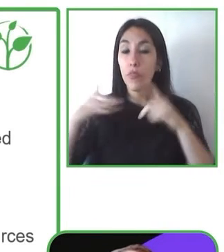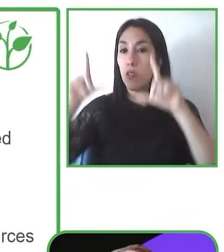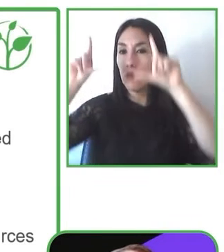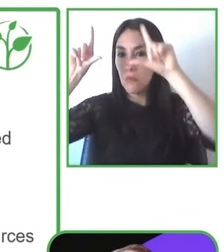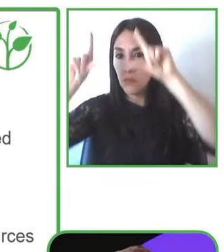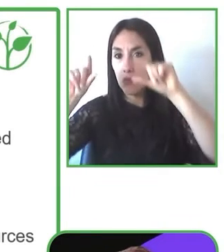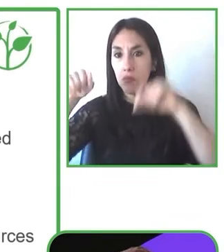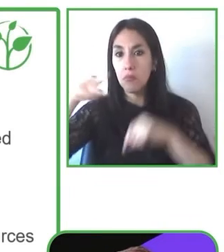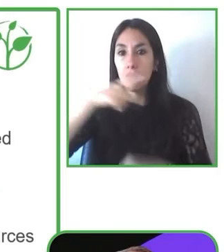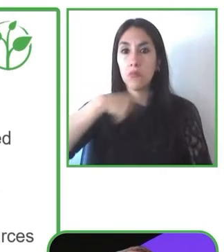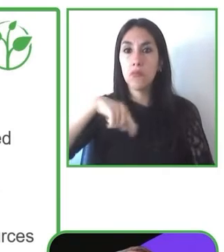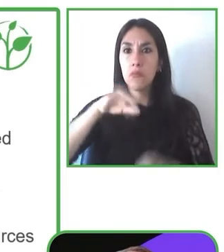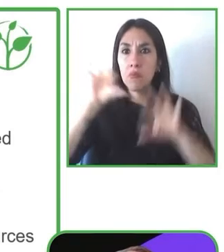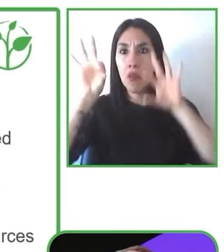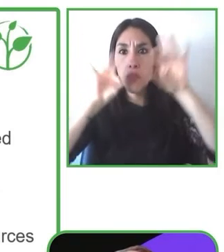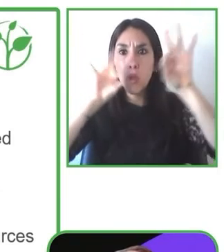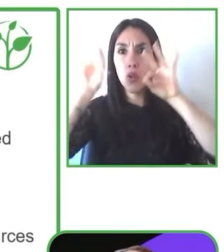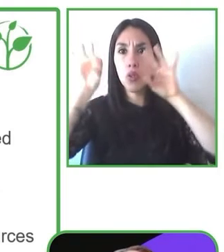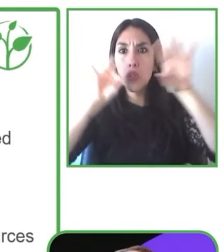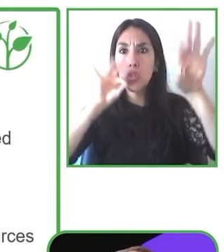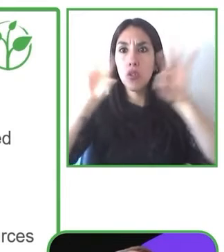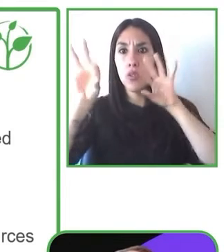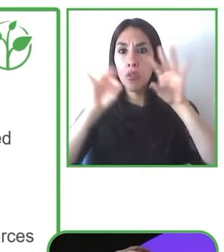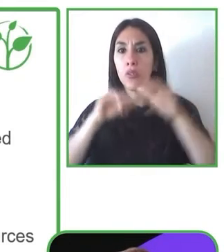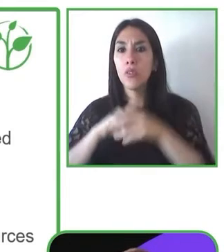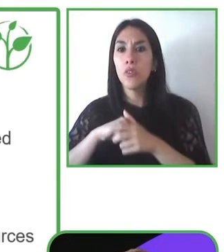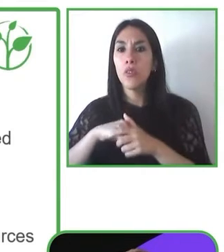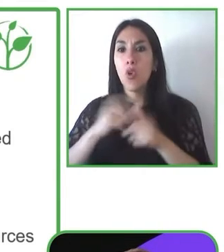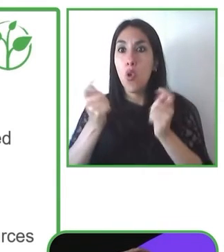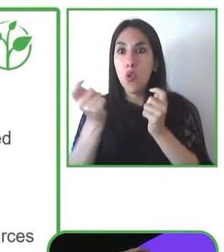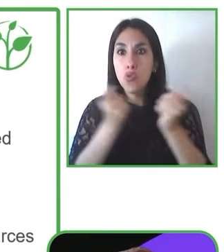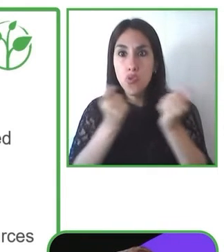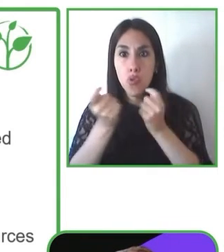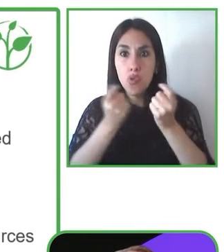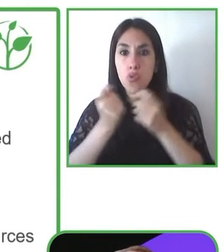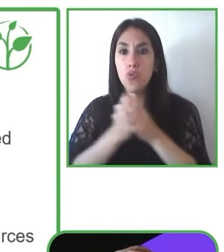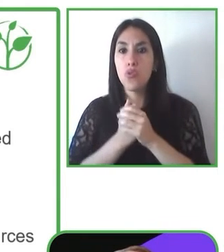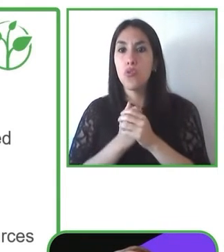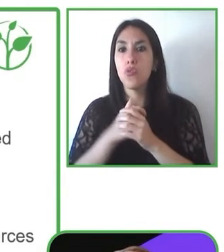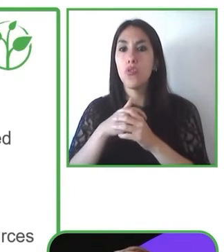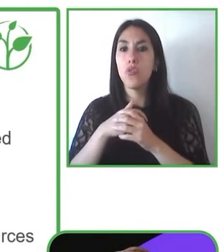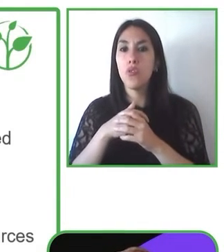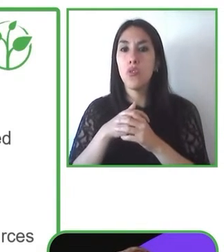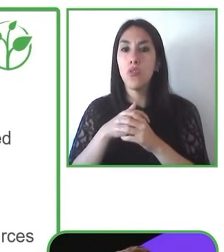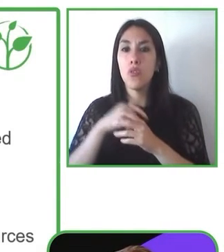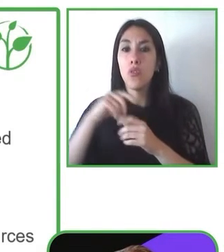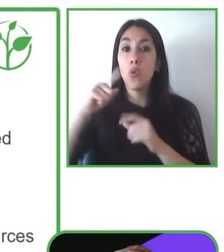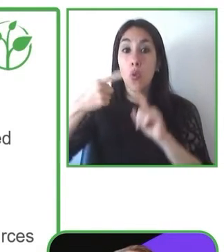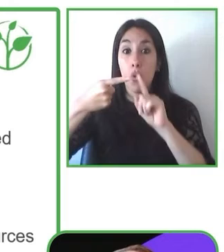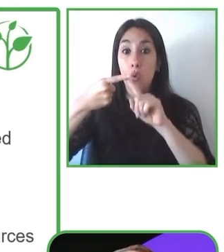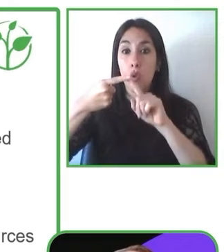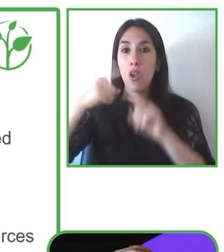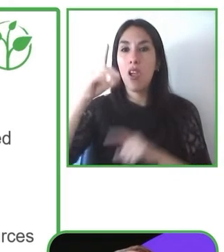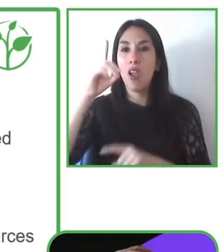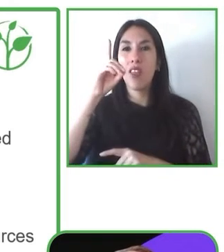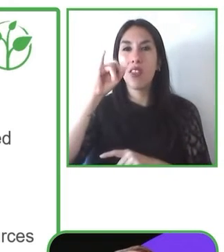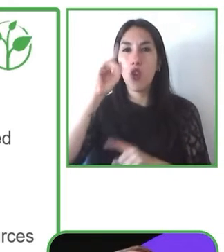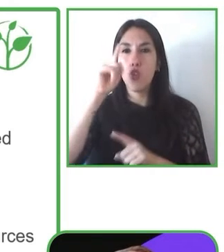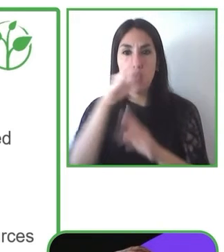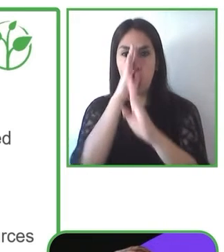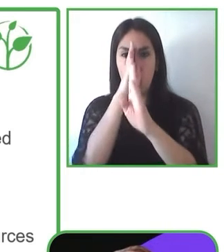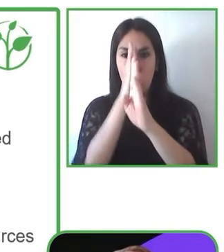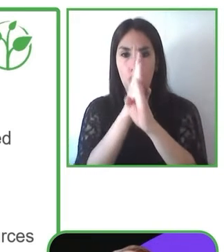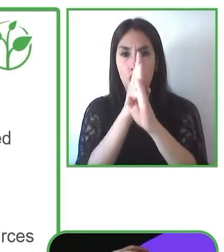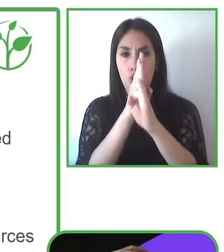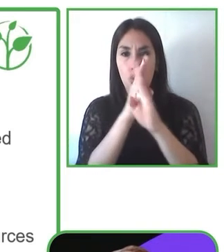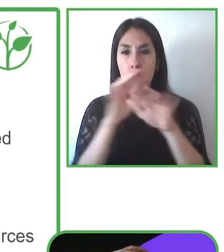en tres áreas distintas. La primera es la directa. Impacto directo de los productos y servicios controlados